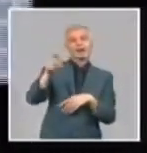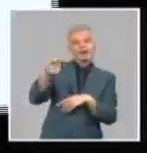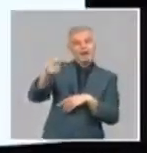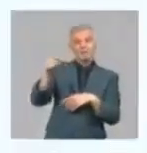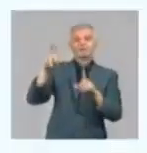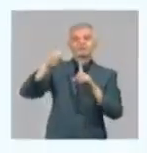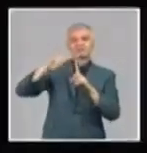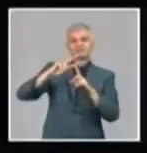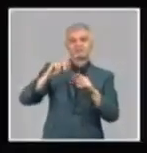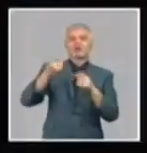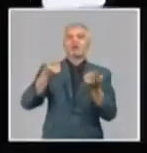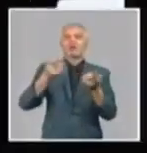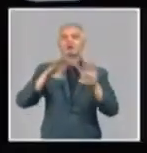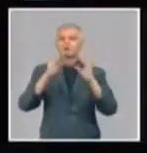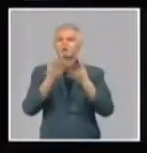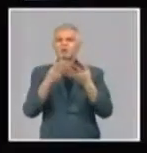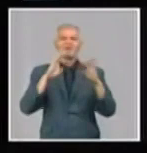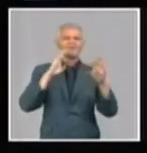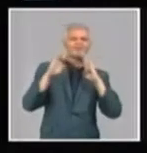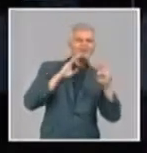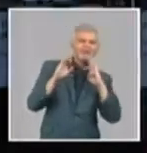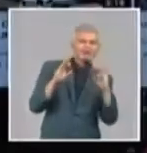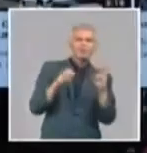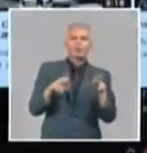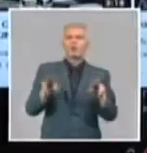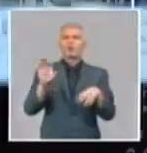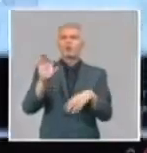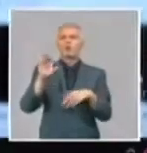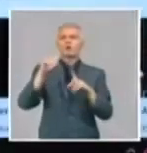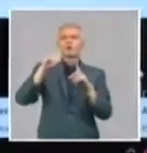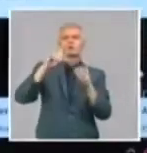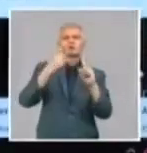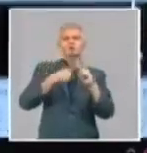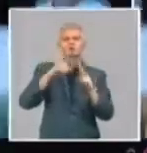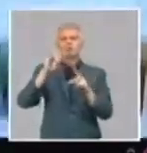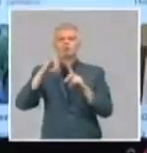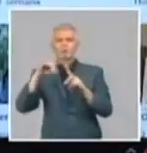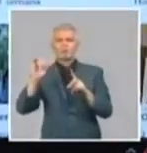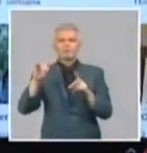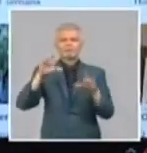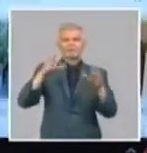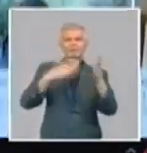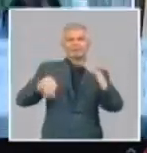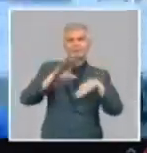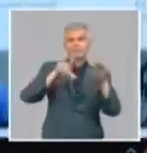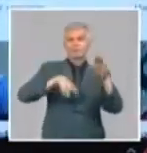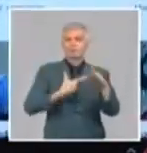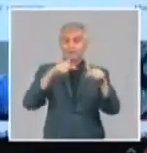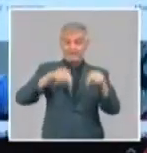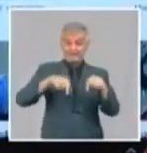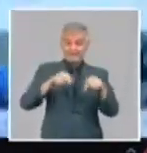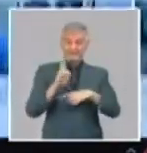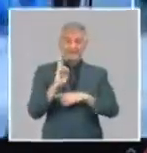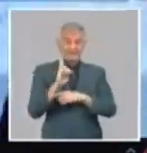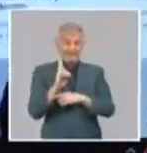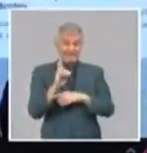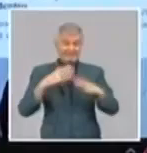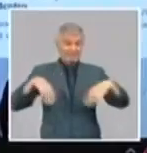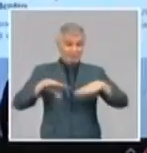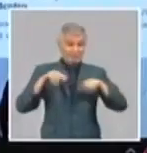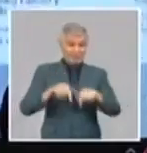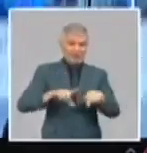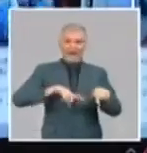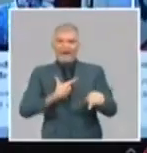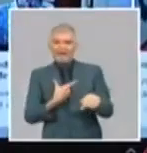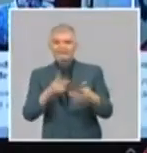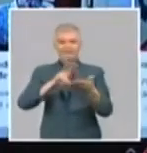Clave, Radio Progreso, páginas de Facebook y el canal de YouTube del Ministerio de Cultura demuestran que ante la actual emergencia, el arte y la literatura no